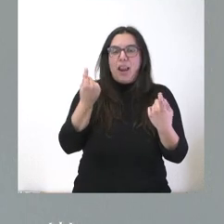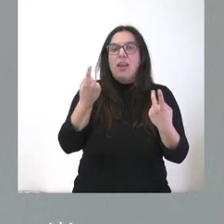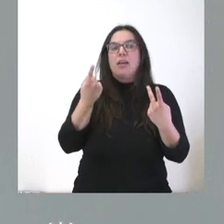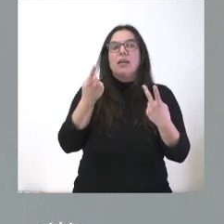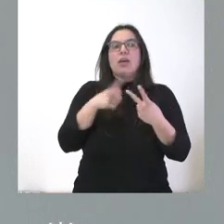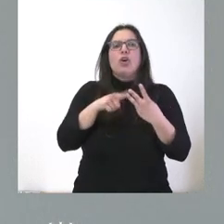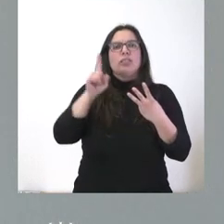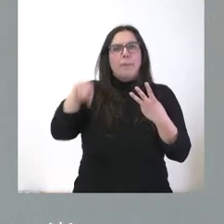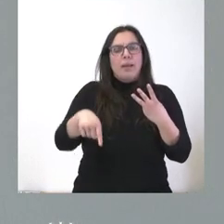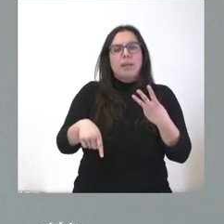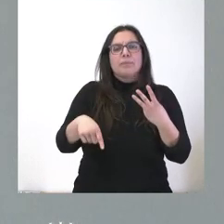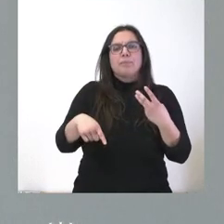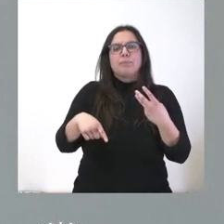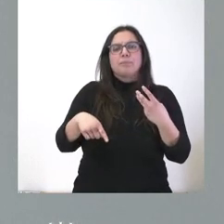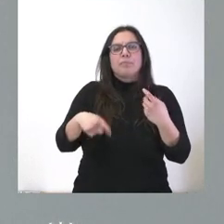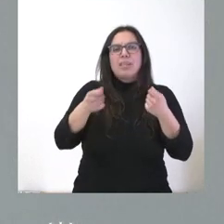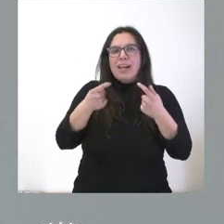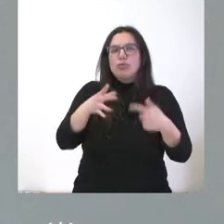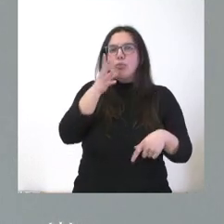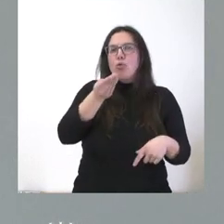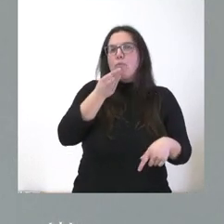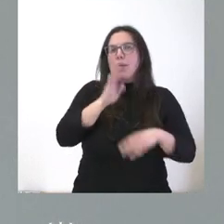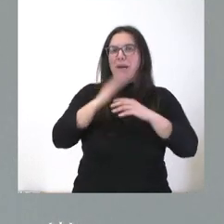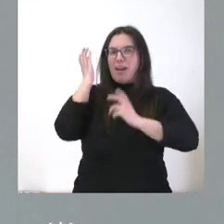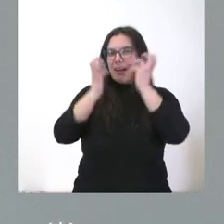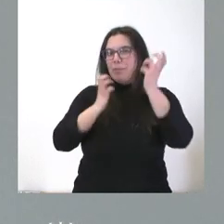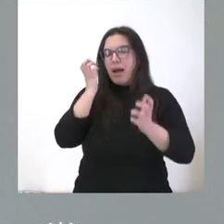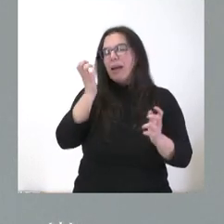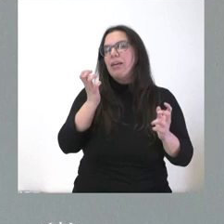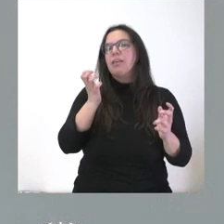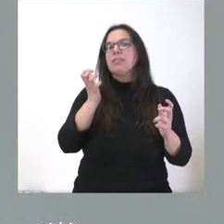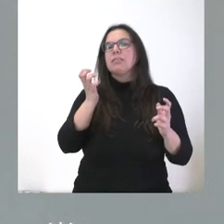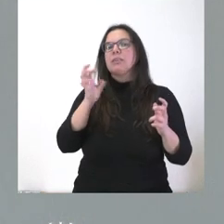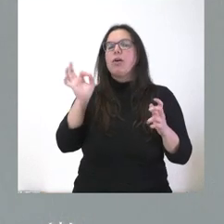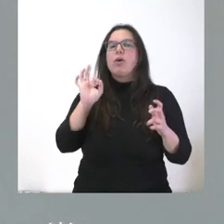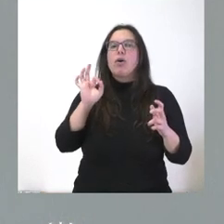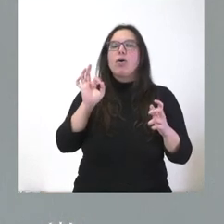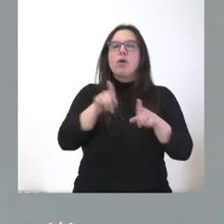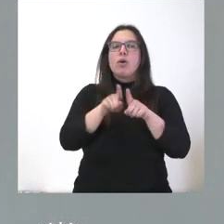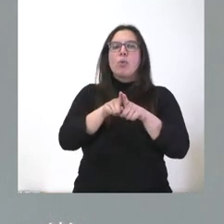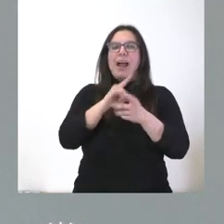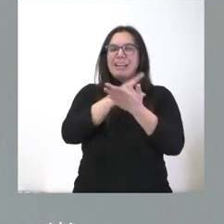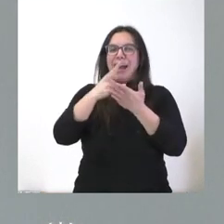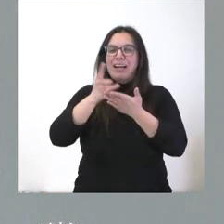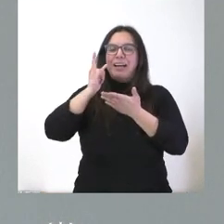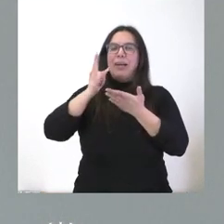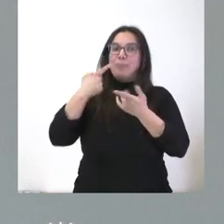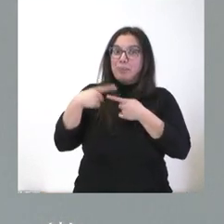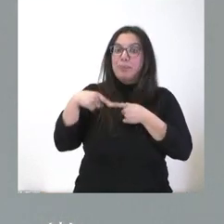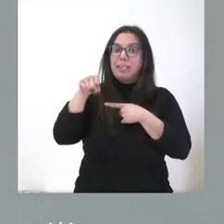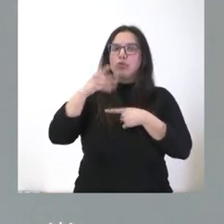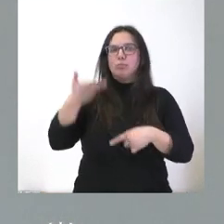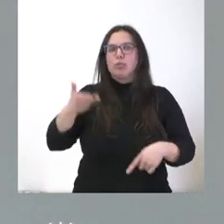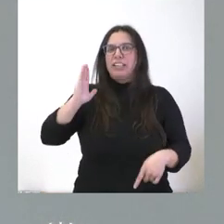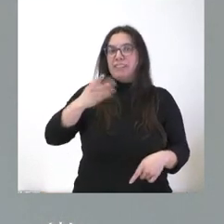también que puede tener la producción de piensos o el efecto sobre el tratamiento en el área cárnica, pues también fue muy relevante por ese motivo